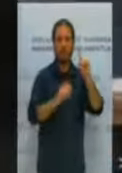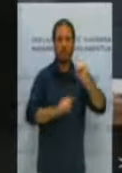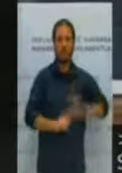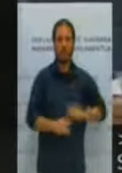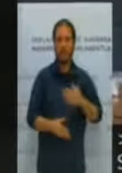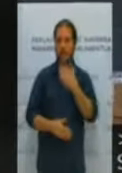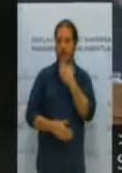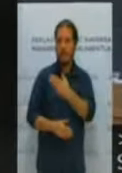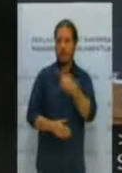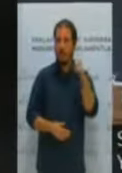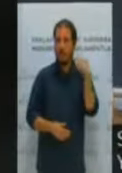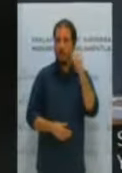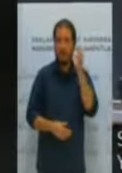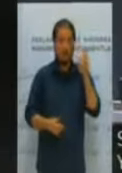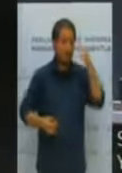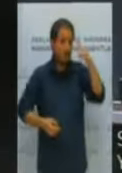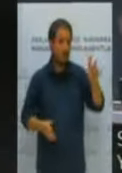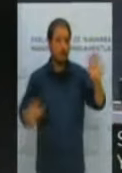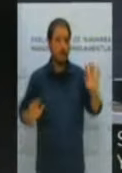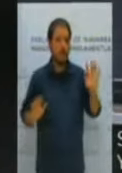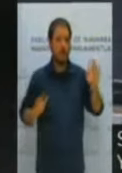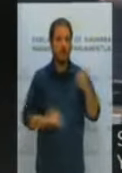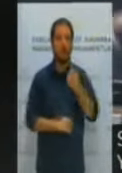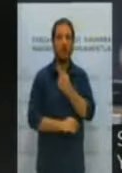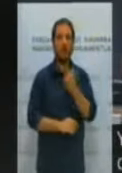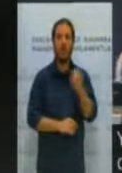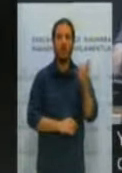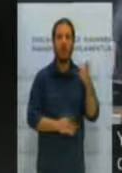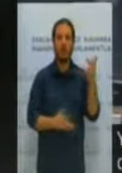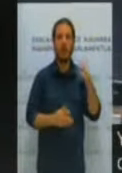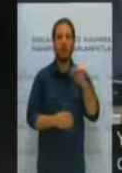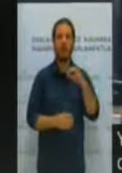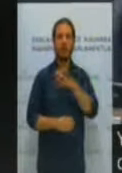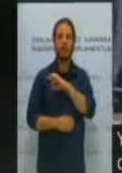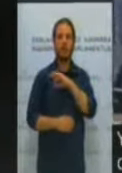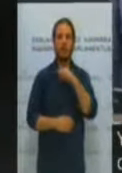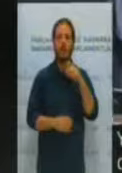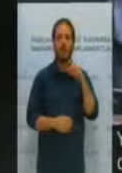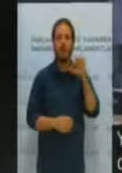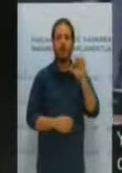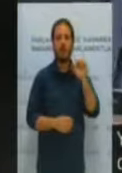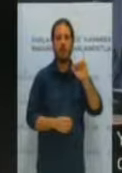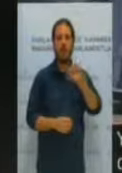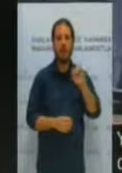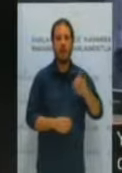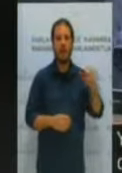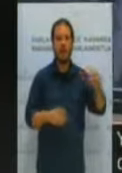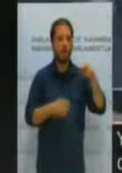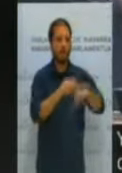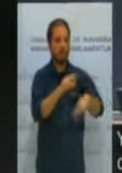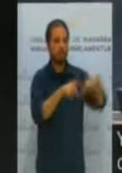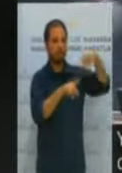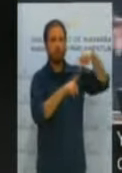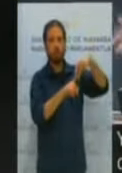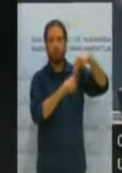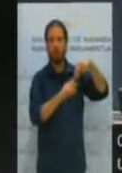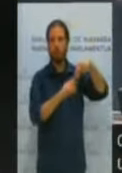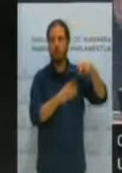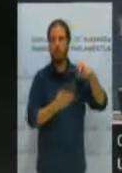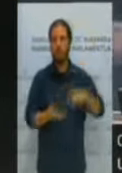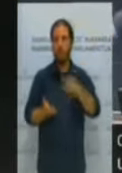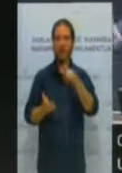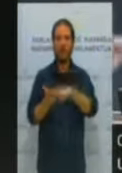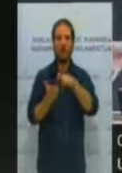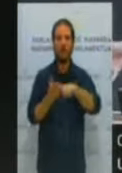Pues ya sabes señora consejera, solo le falta ahora que le saque a hombros a la señora Saez, le doy una vuelta por la plaza de Baluarte, fundamentalmente todo muy bien, todo